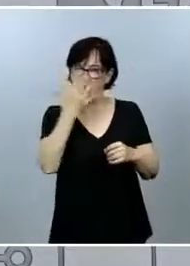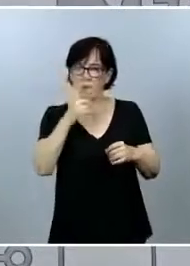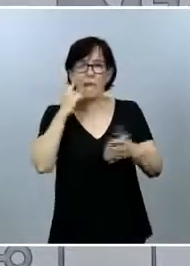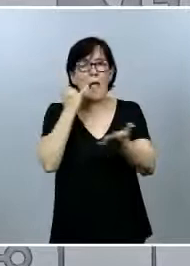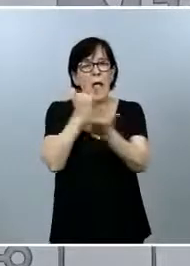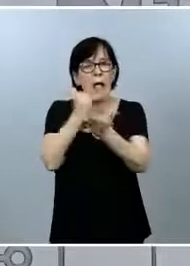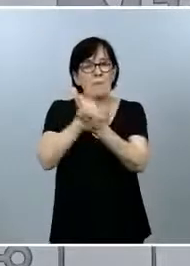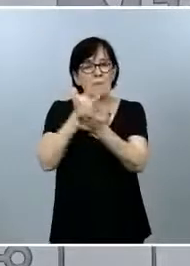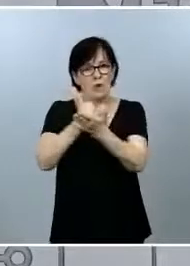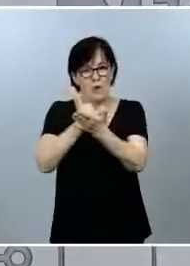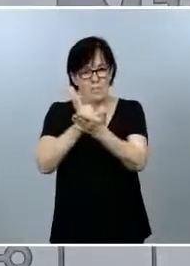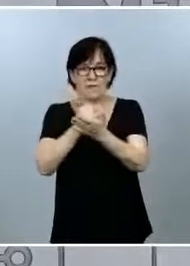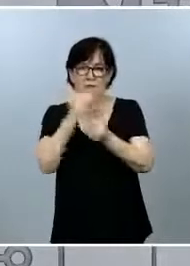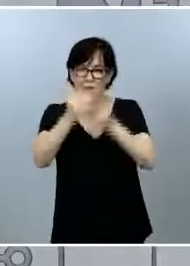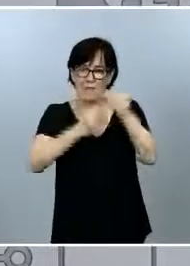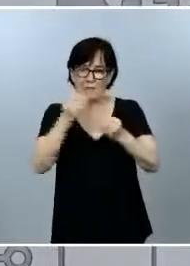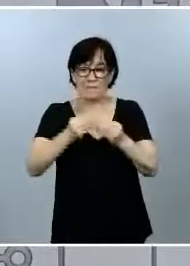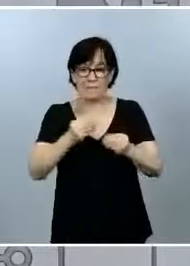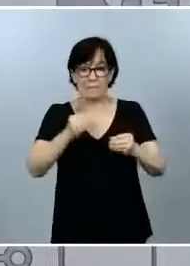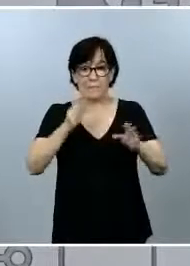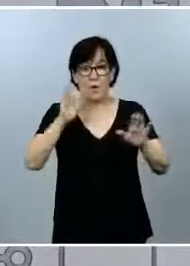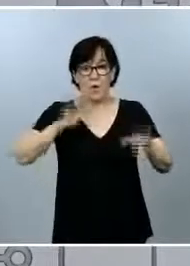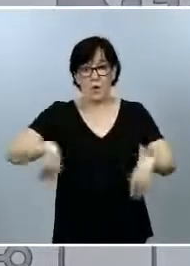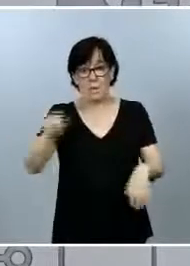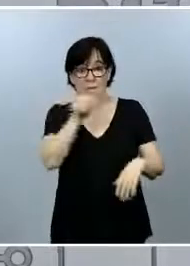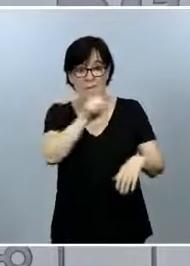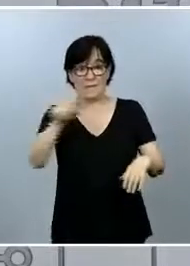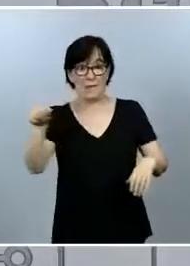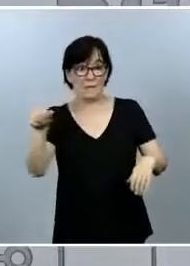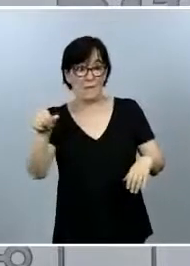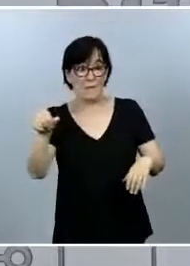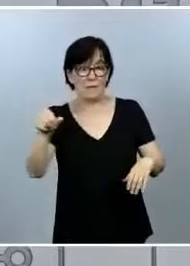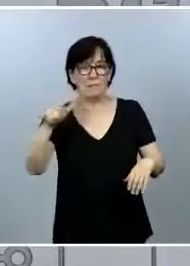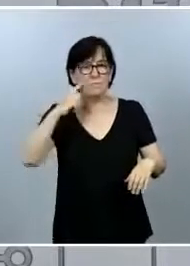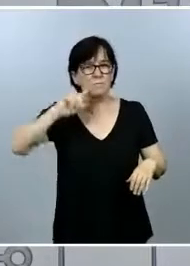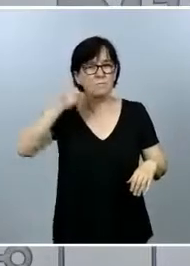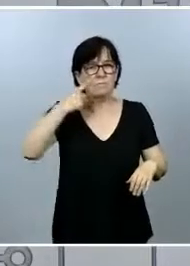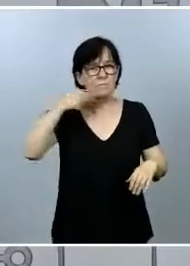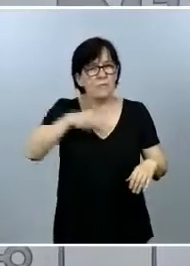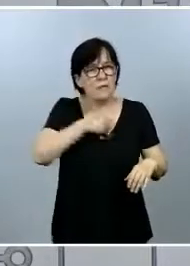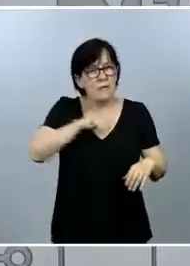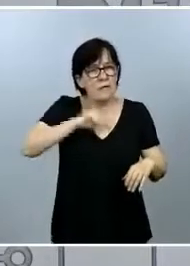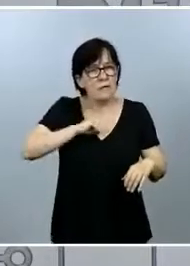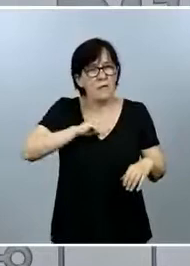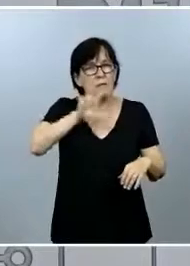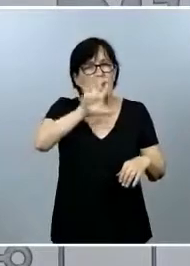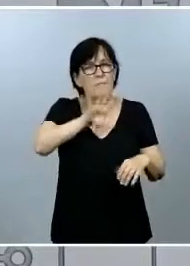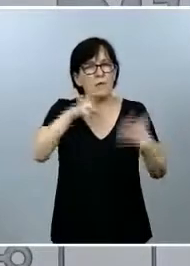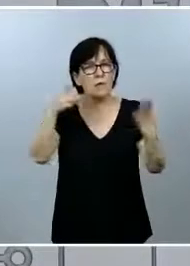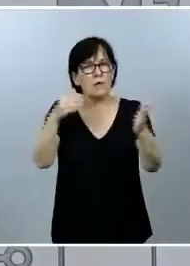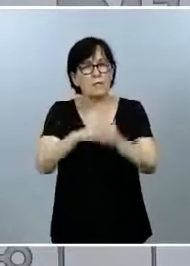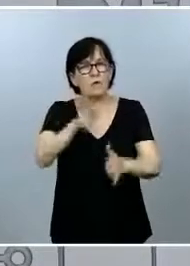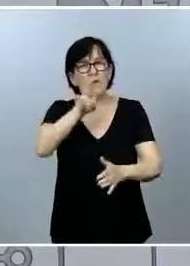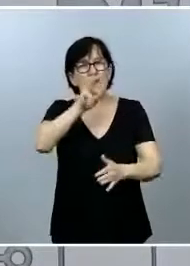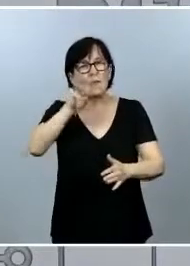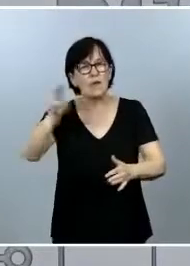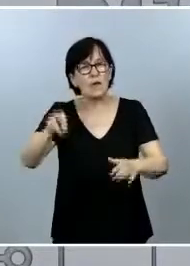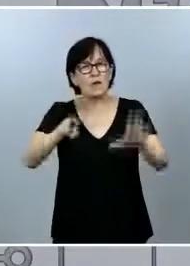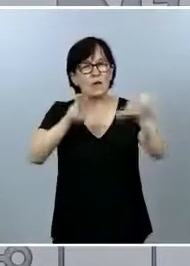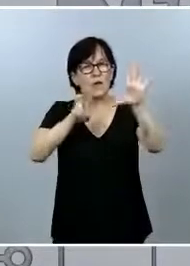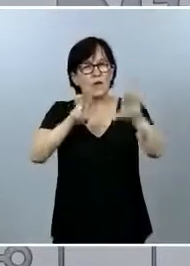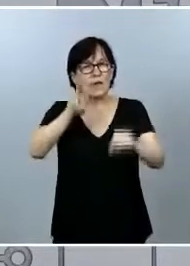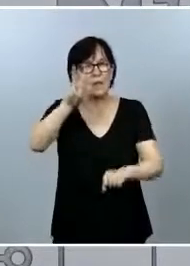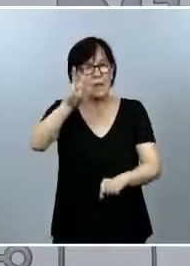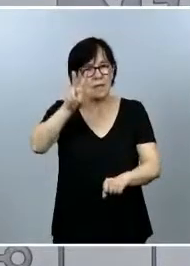diagnósticas. Durante esta última semana se han identificado en España 57.372